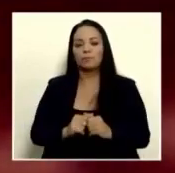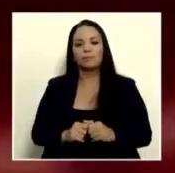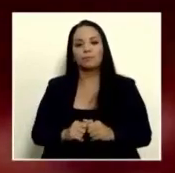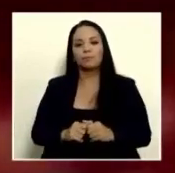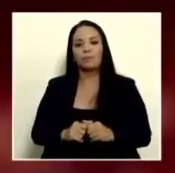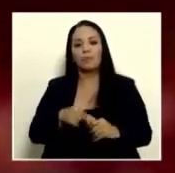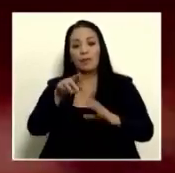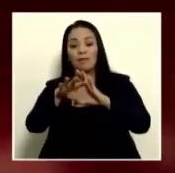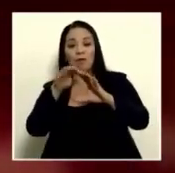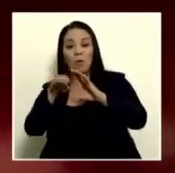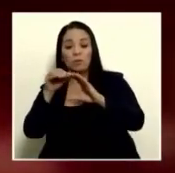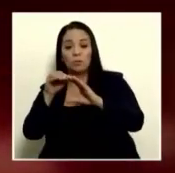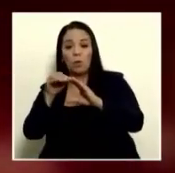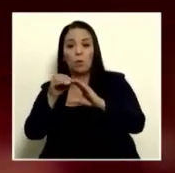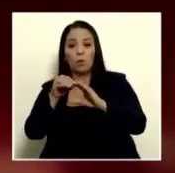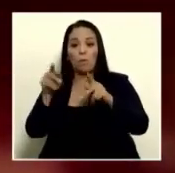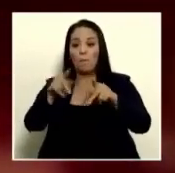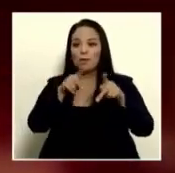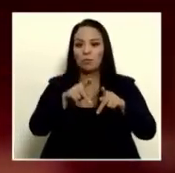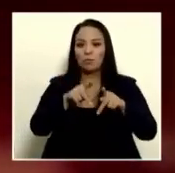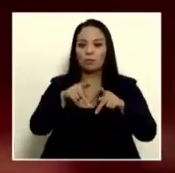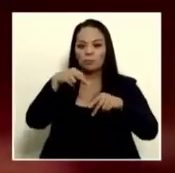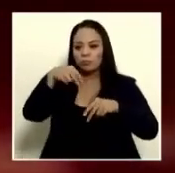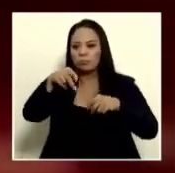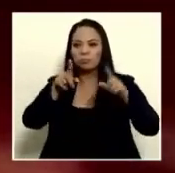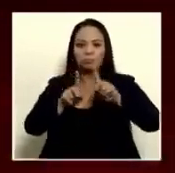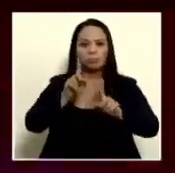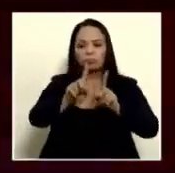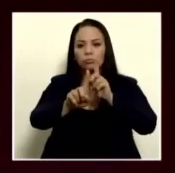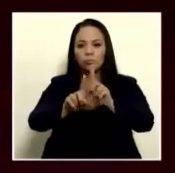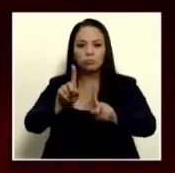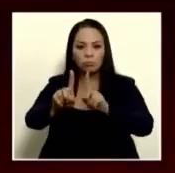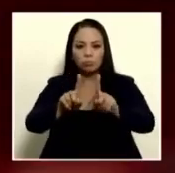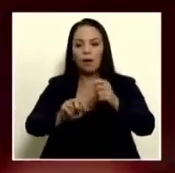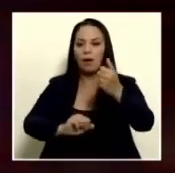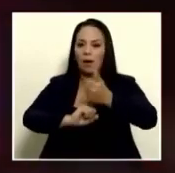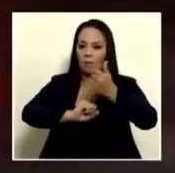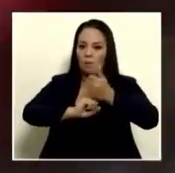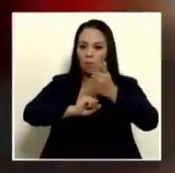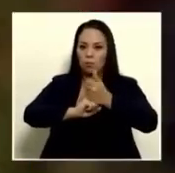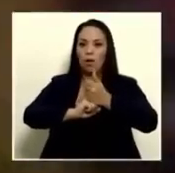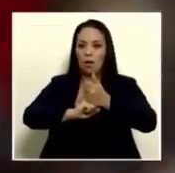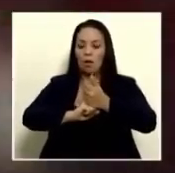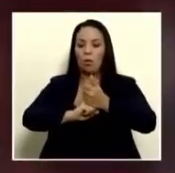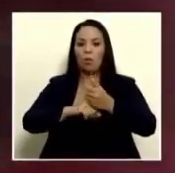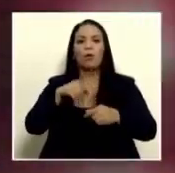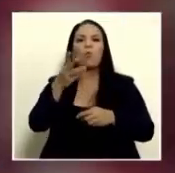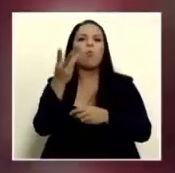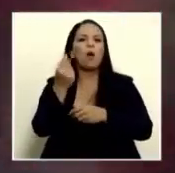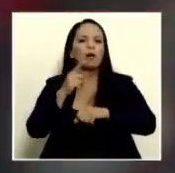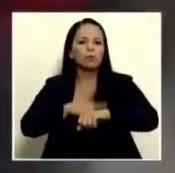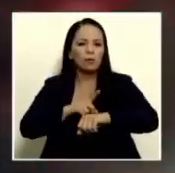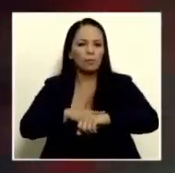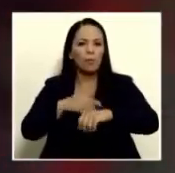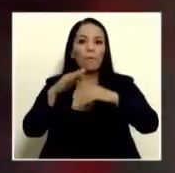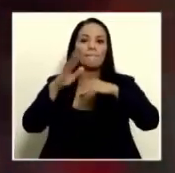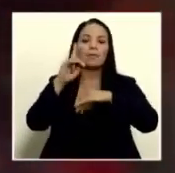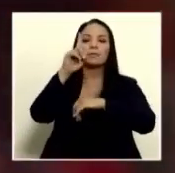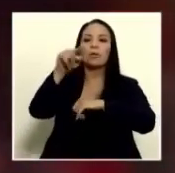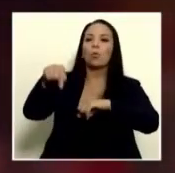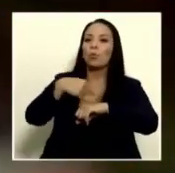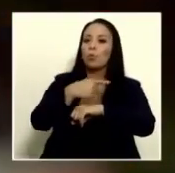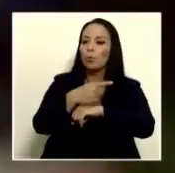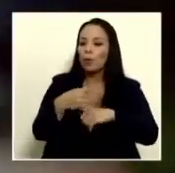evacuación médica con personal nuestro a pie, incluso apoyado con recurso móvil, se tardó más de una hora.